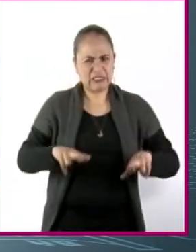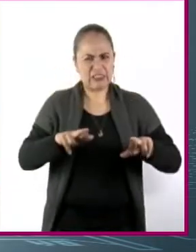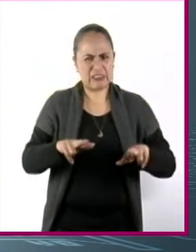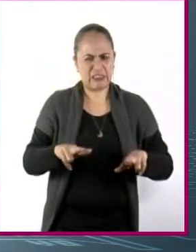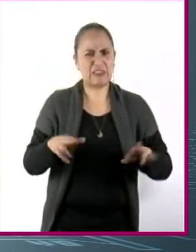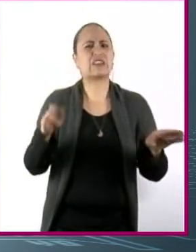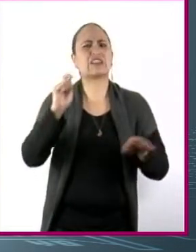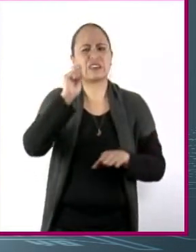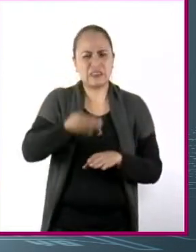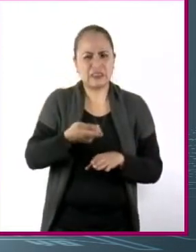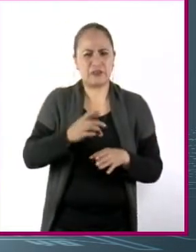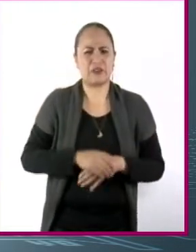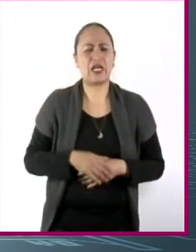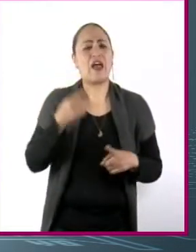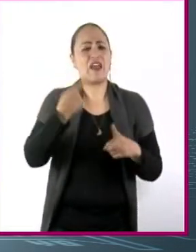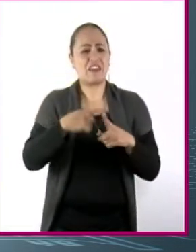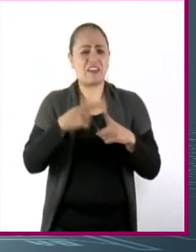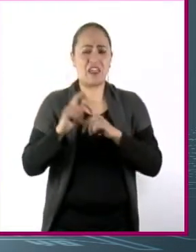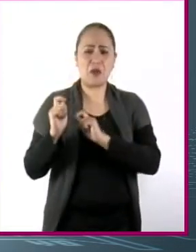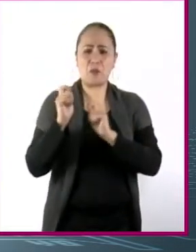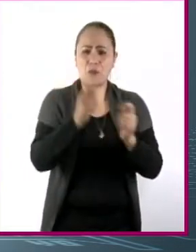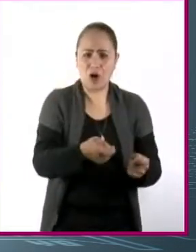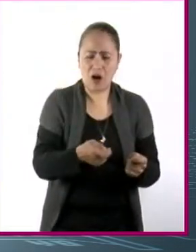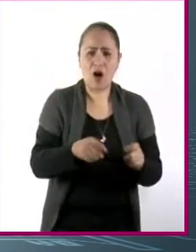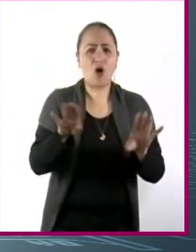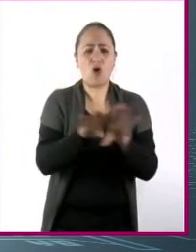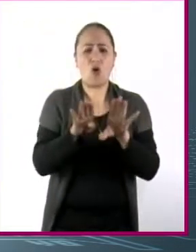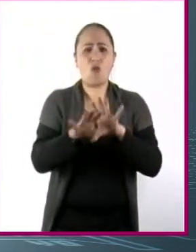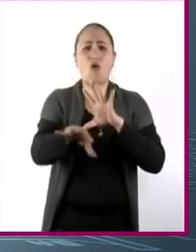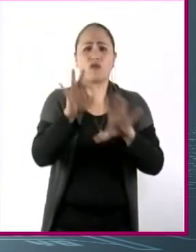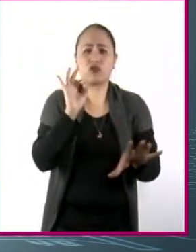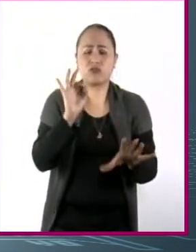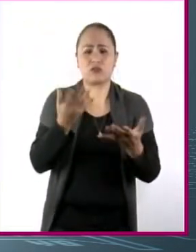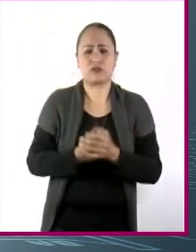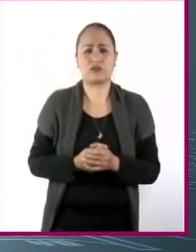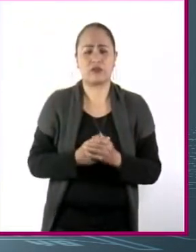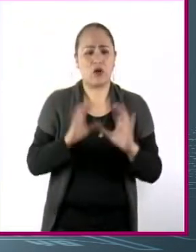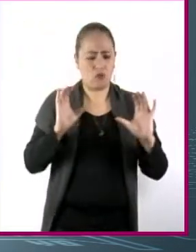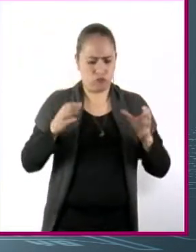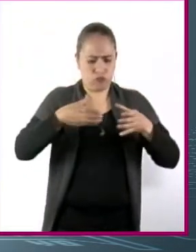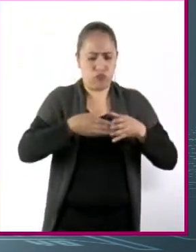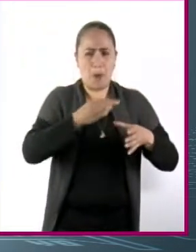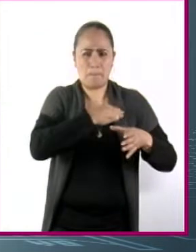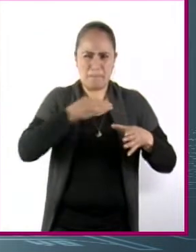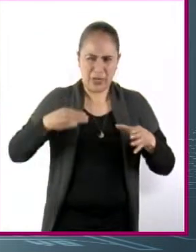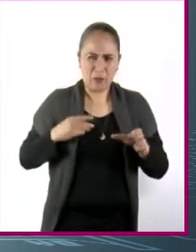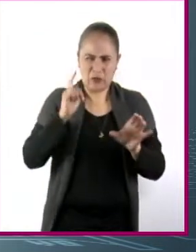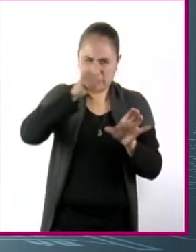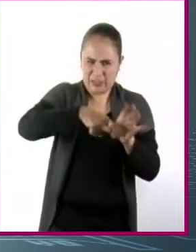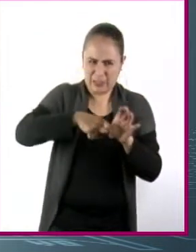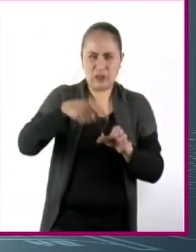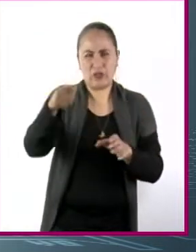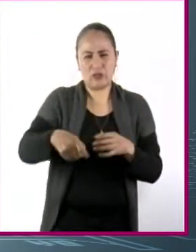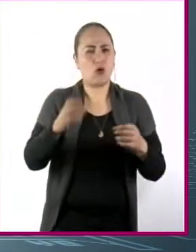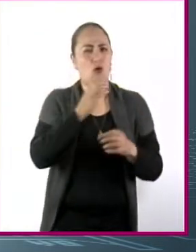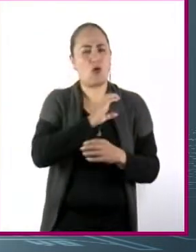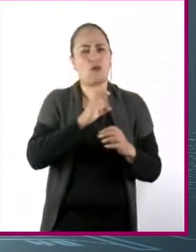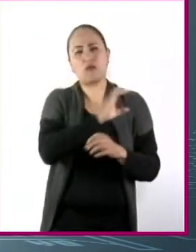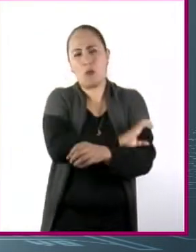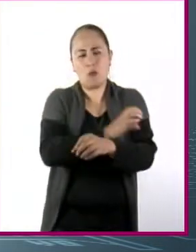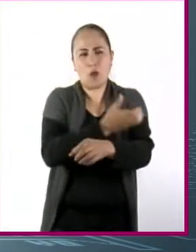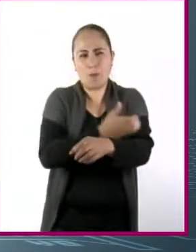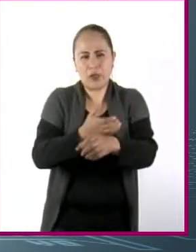estudiantil? ¿Quién los nombra? ¿Cómo se eligen? Los integrantes del comité estudiantil son la voz de sus compañeras y